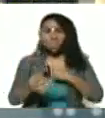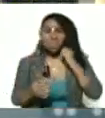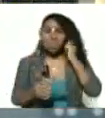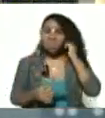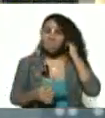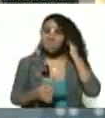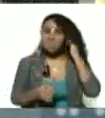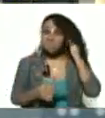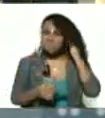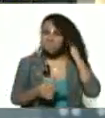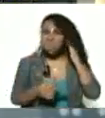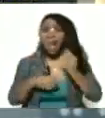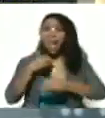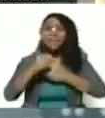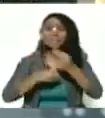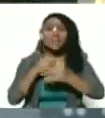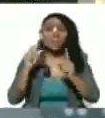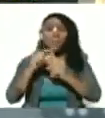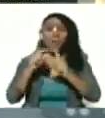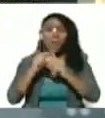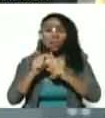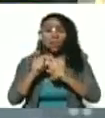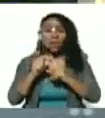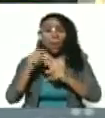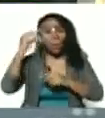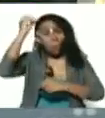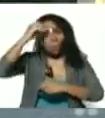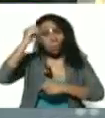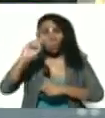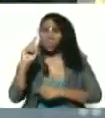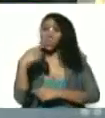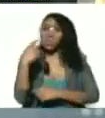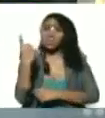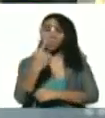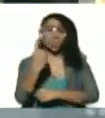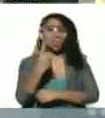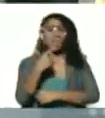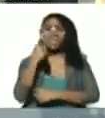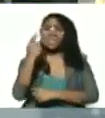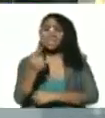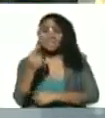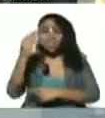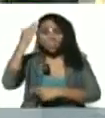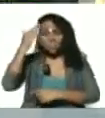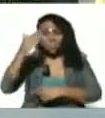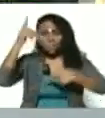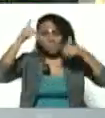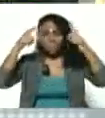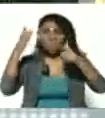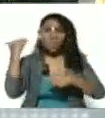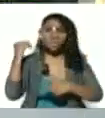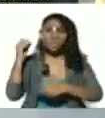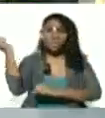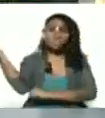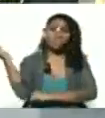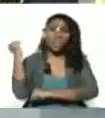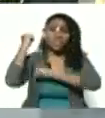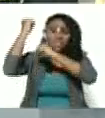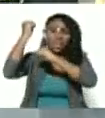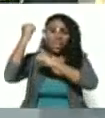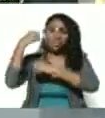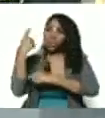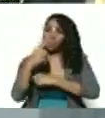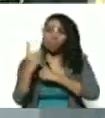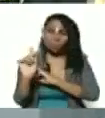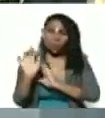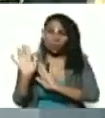Dar argumentos. No solamente es importante decir el comandante Chávez vencer. Y